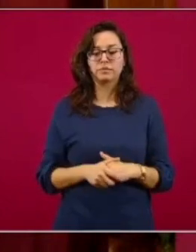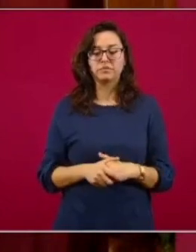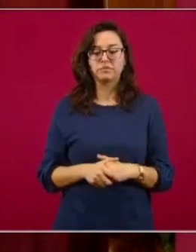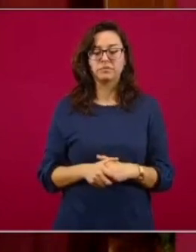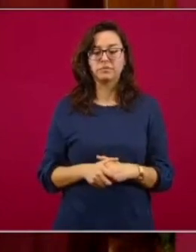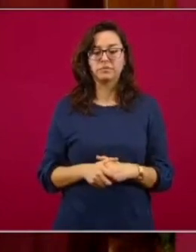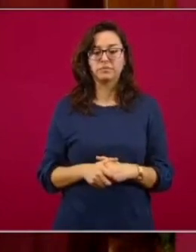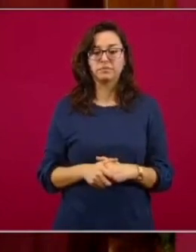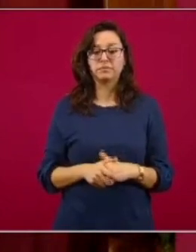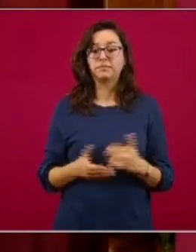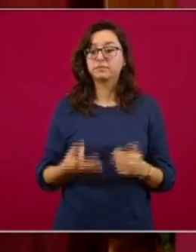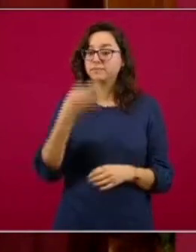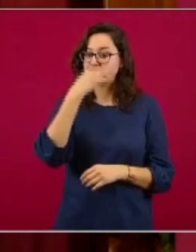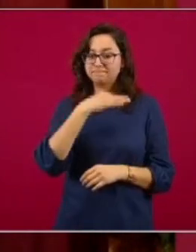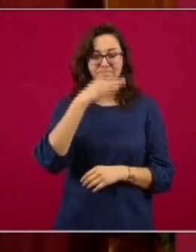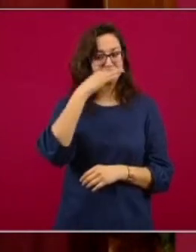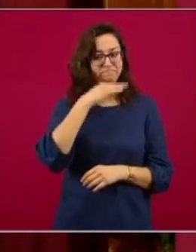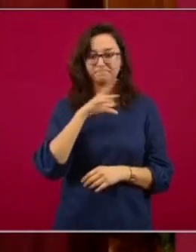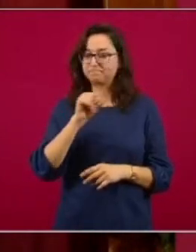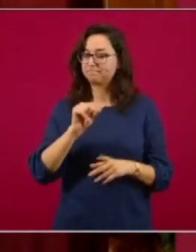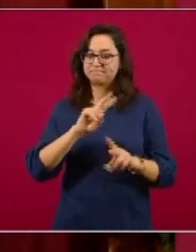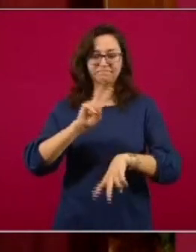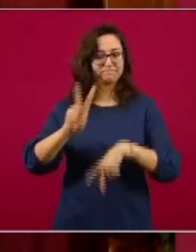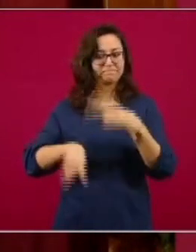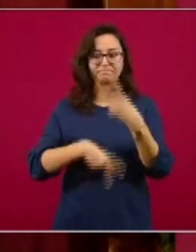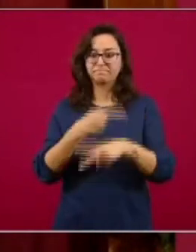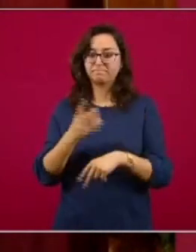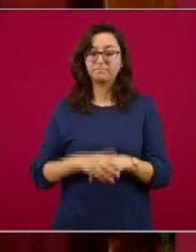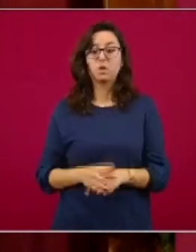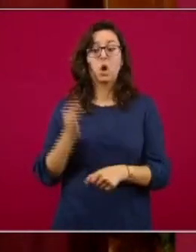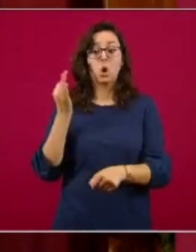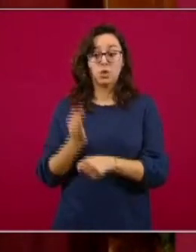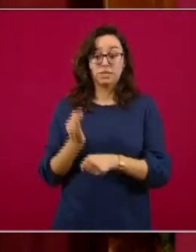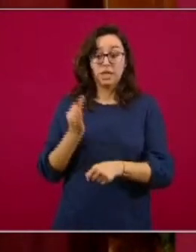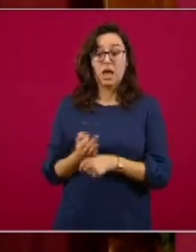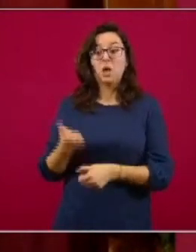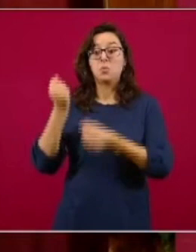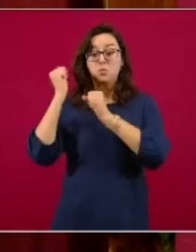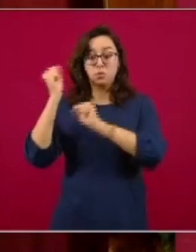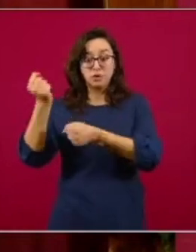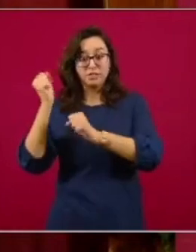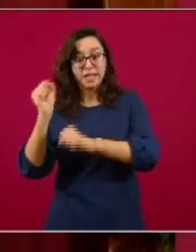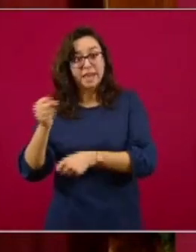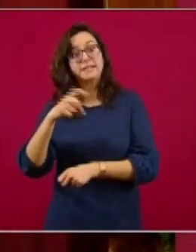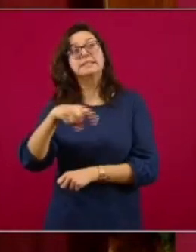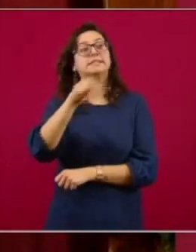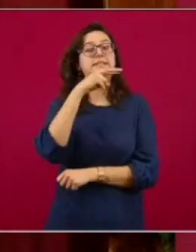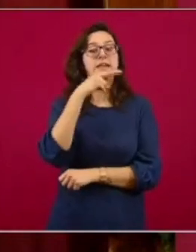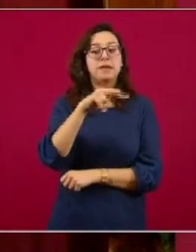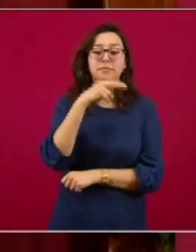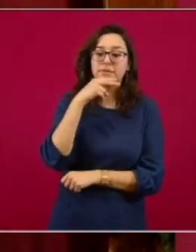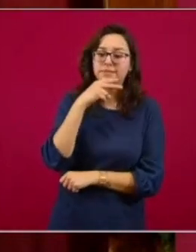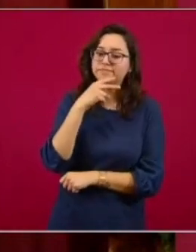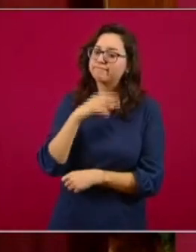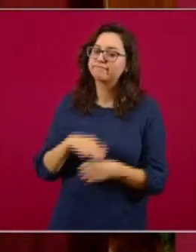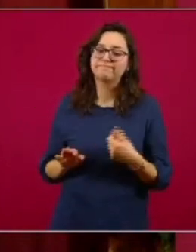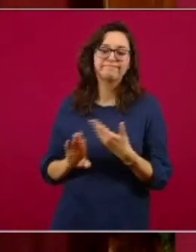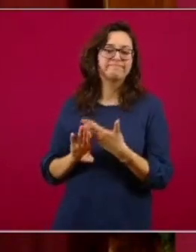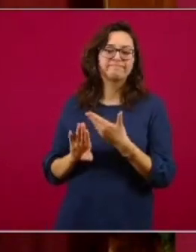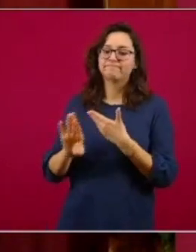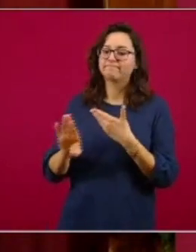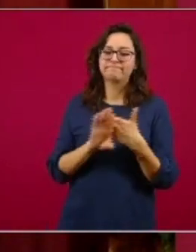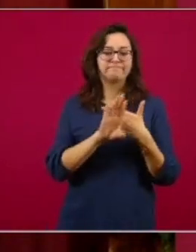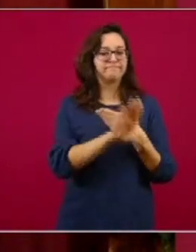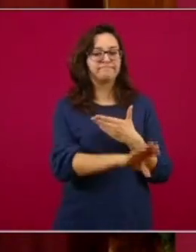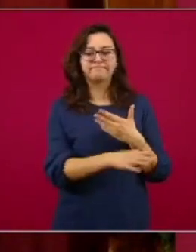asistir a fiestas. Estamos en épocas de posadas, en épocas navideñas. Debemos evitar posadas,